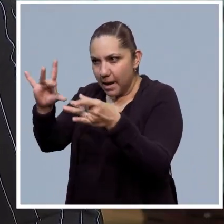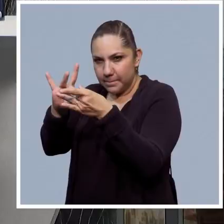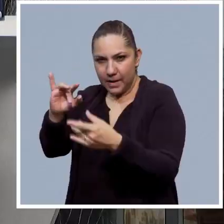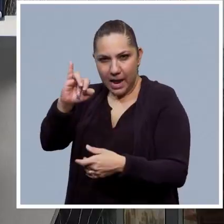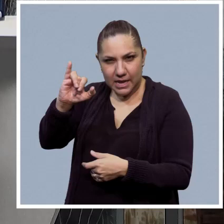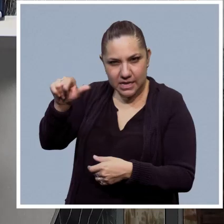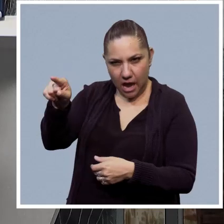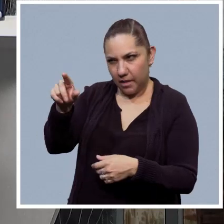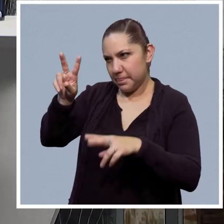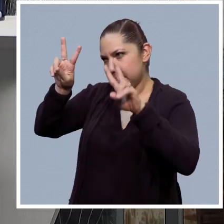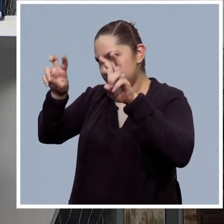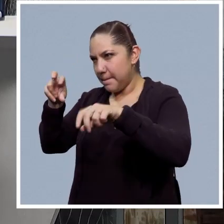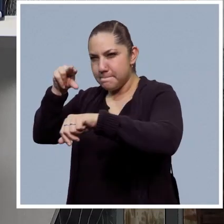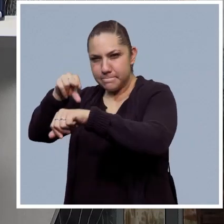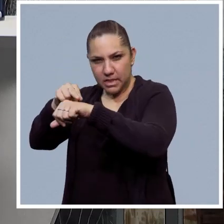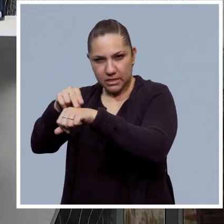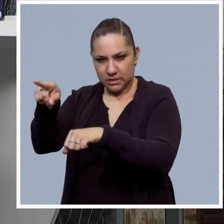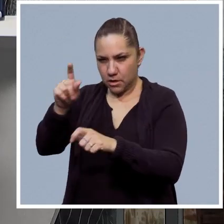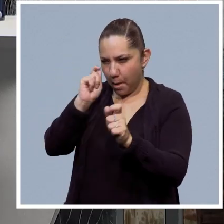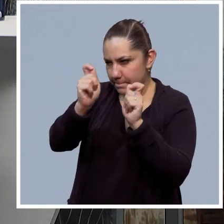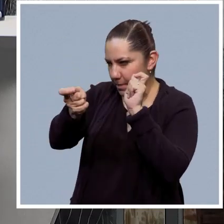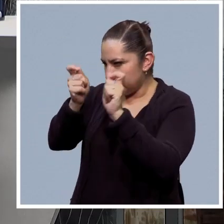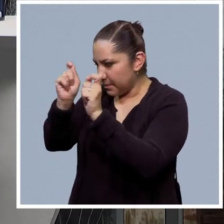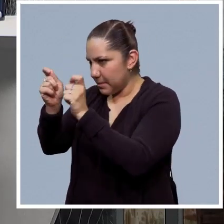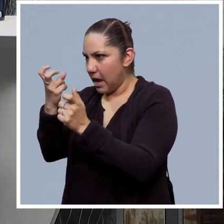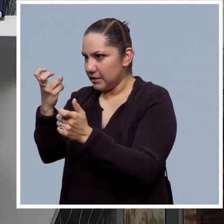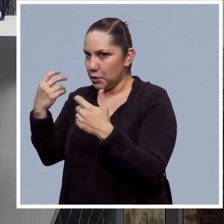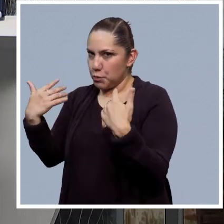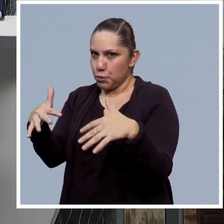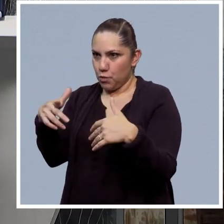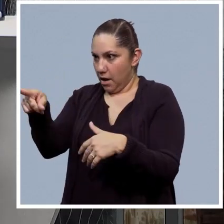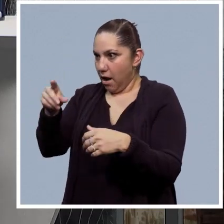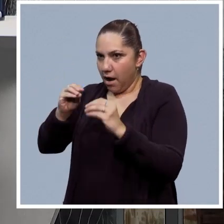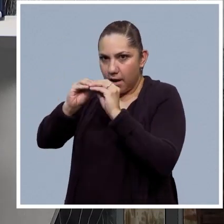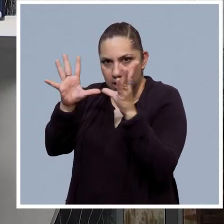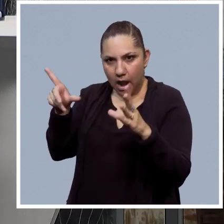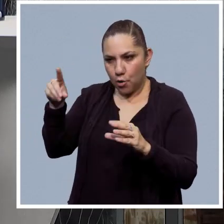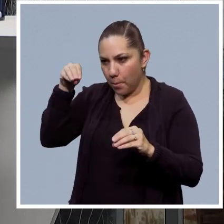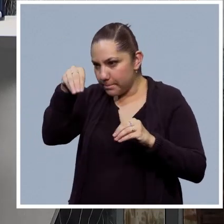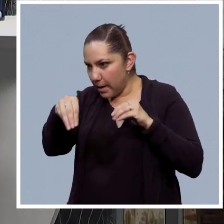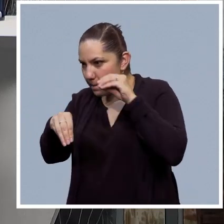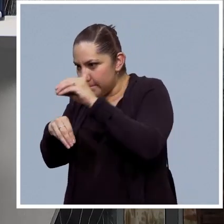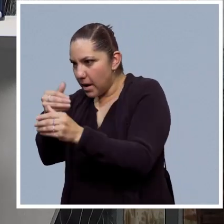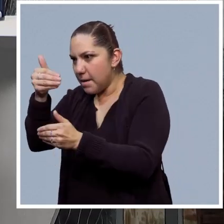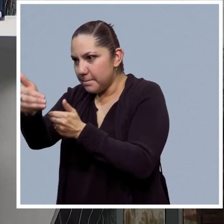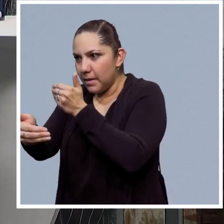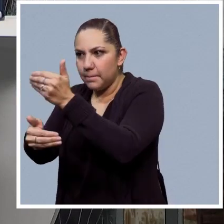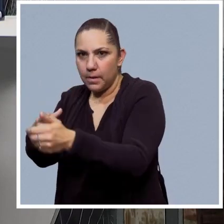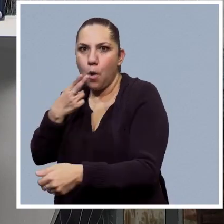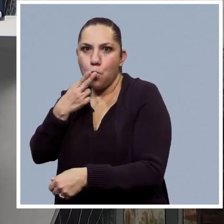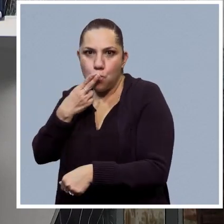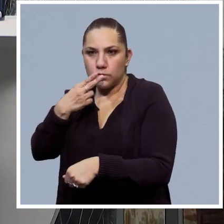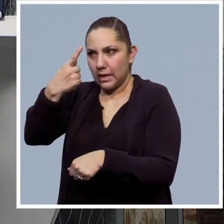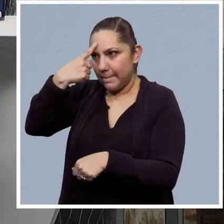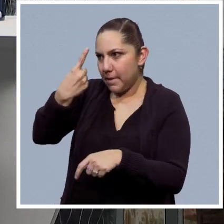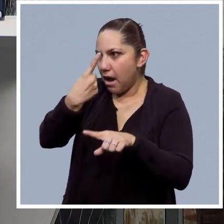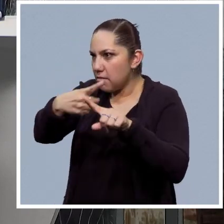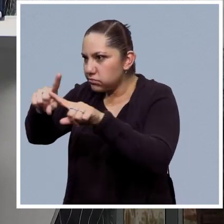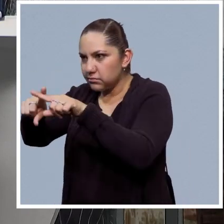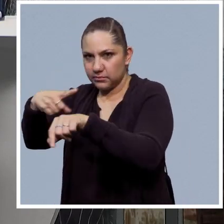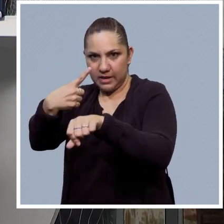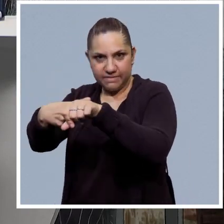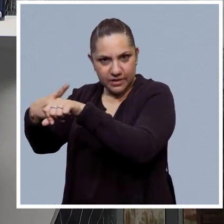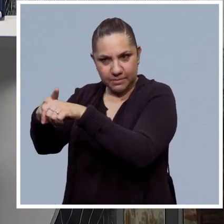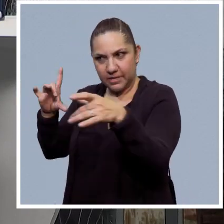que es la IA en el campo de la medicina y que definitivamente entre más se desarrolle, más aportes va a tener para ciertos tratamientos de